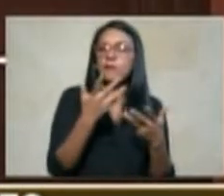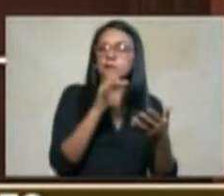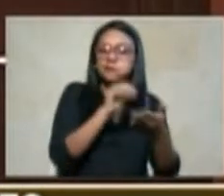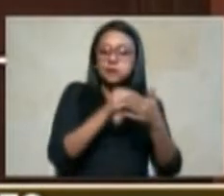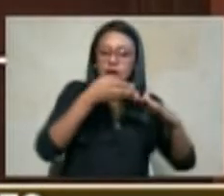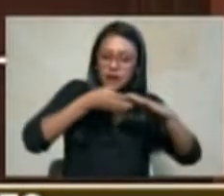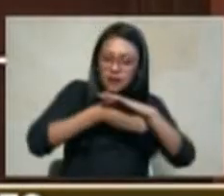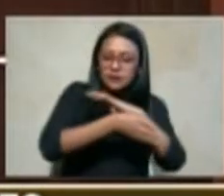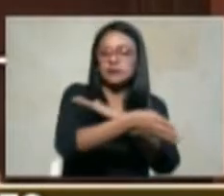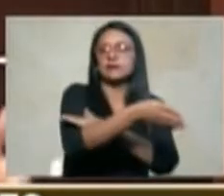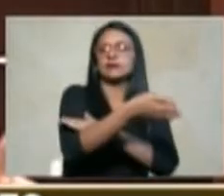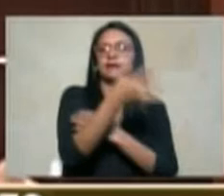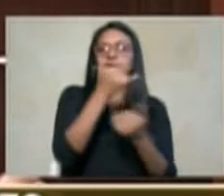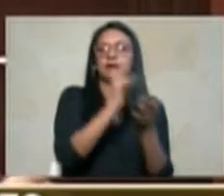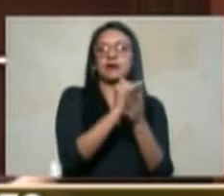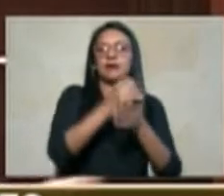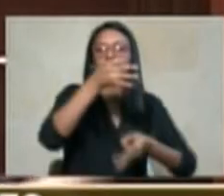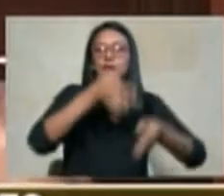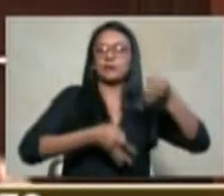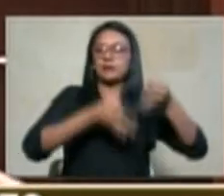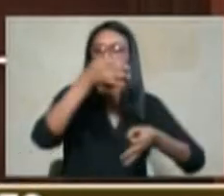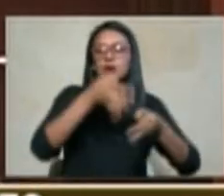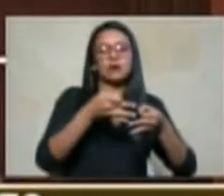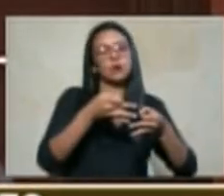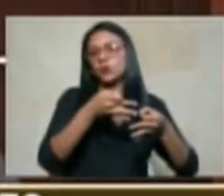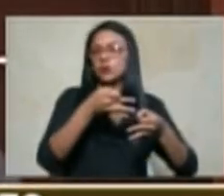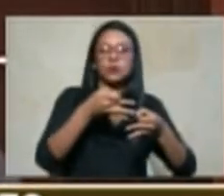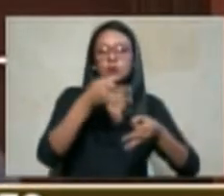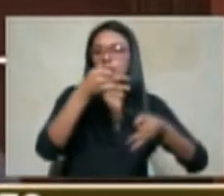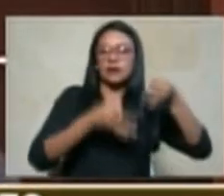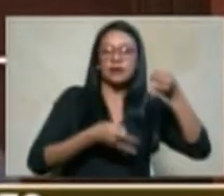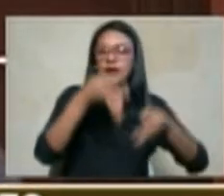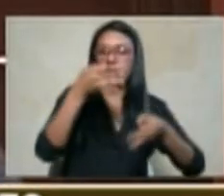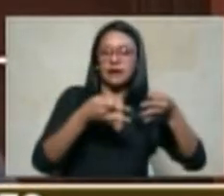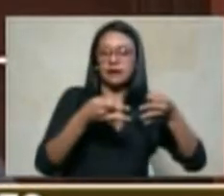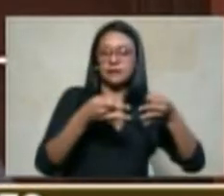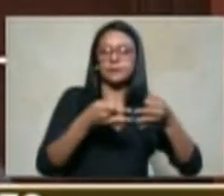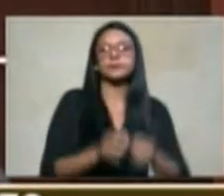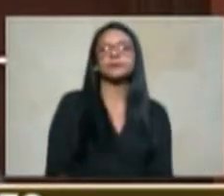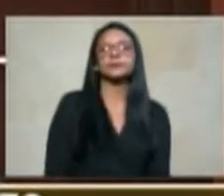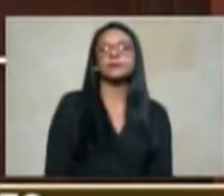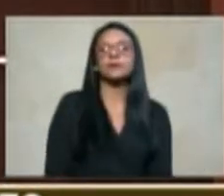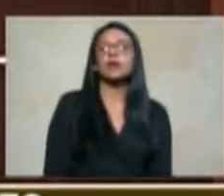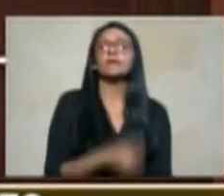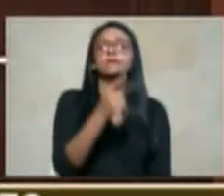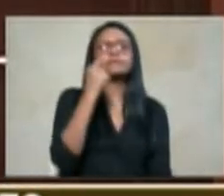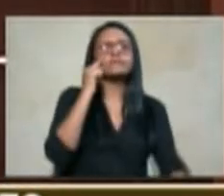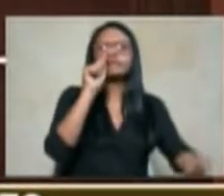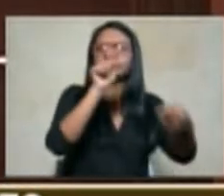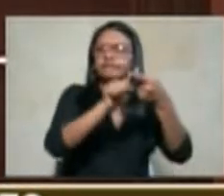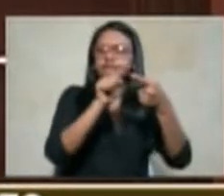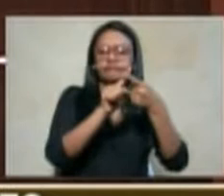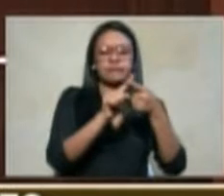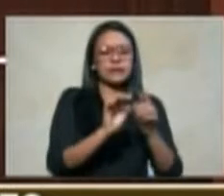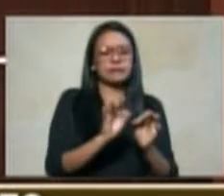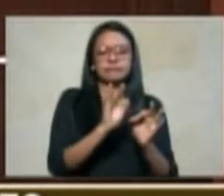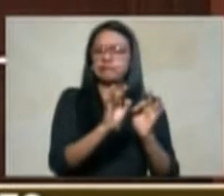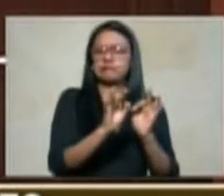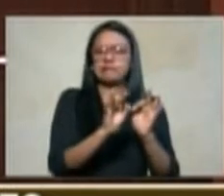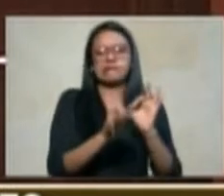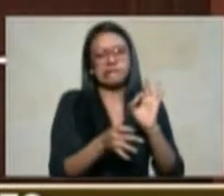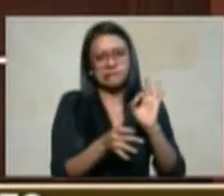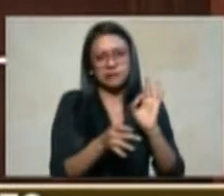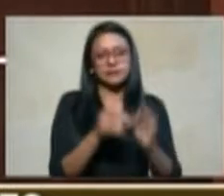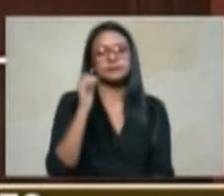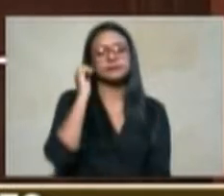judicial o no acceder a dicha etapa y tiene un filtro muy eficaz que quiero significar